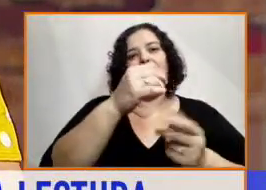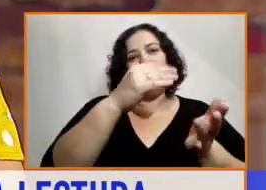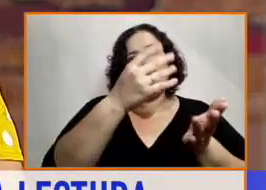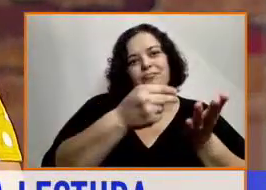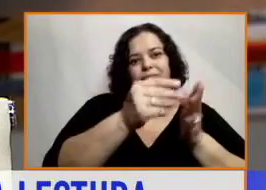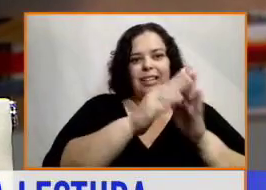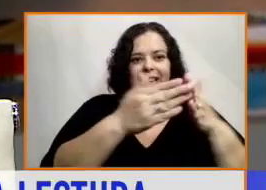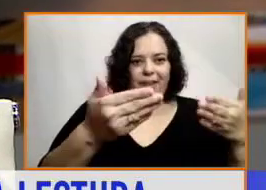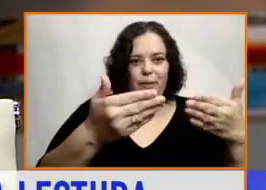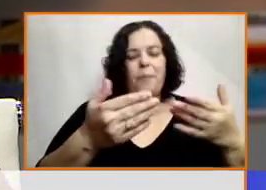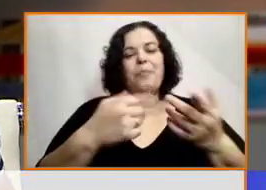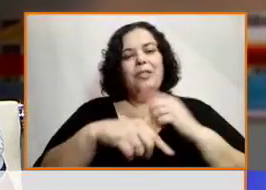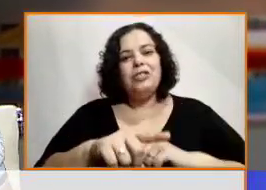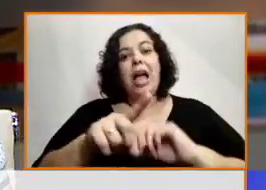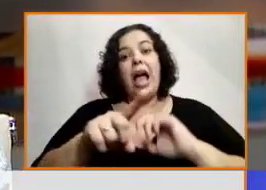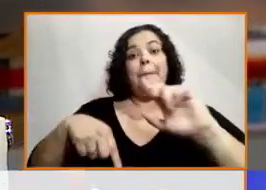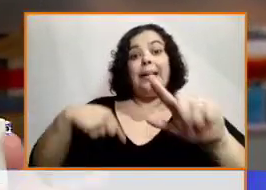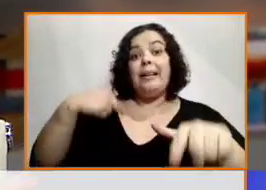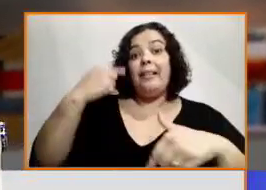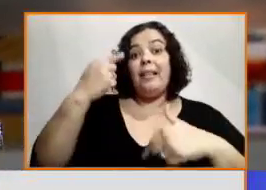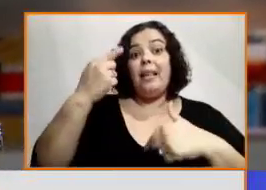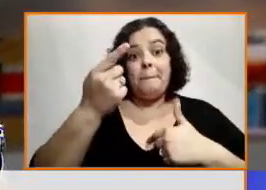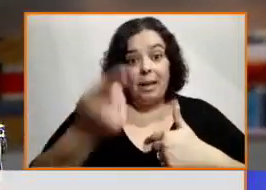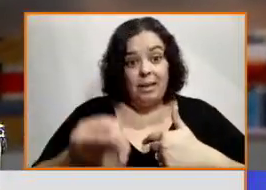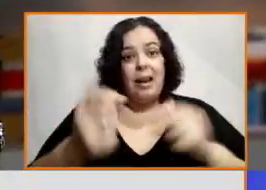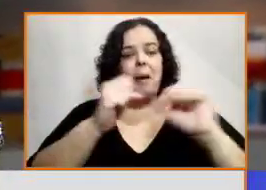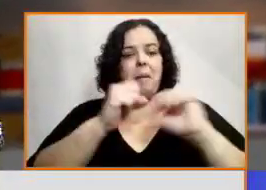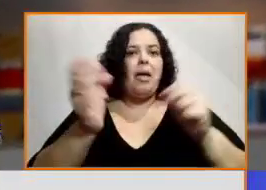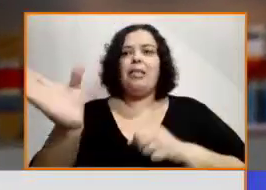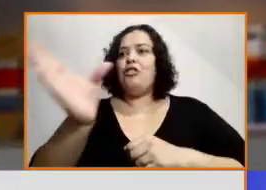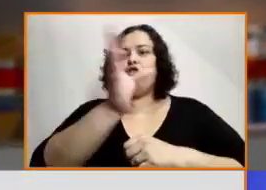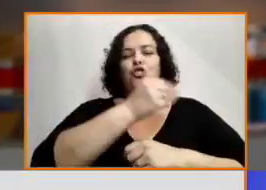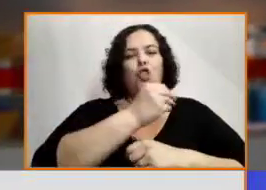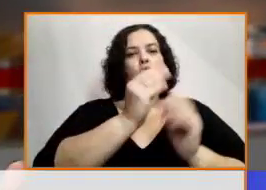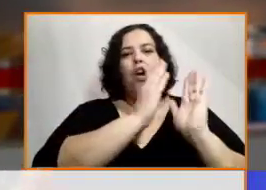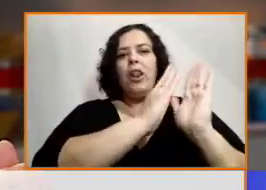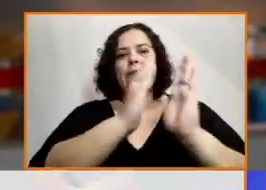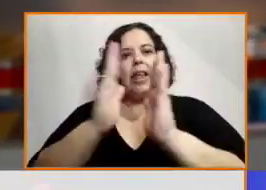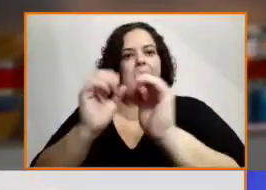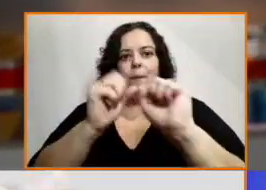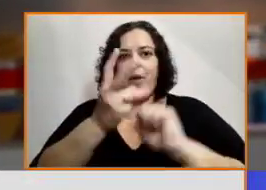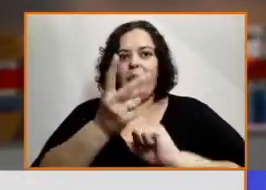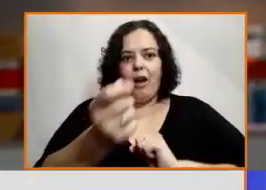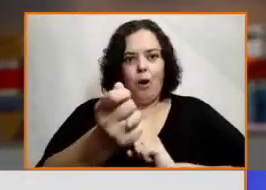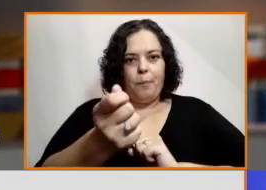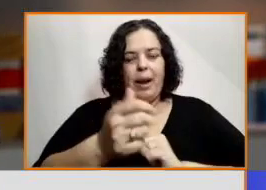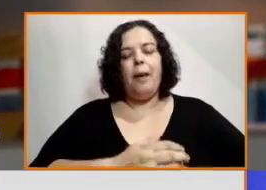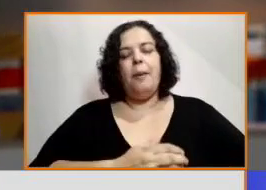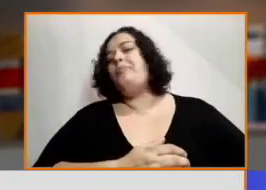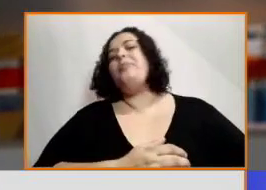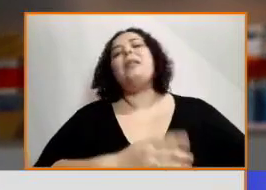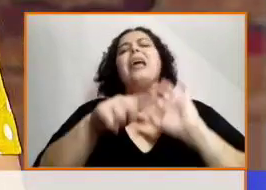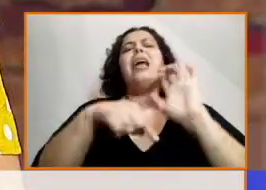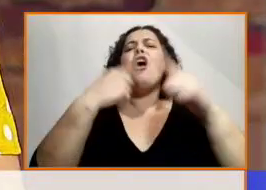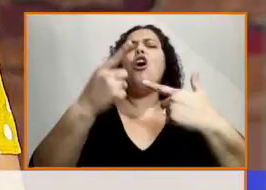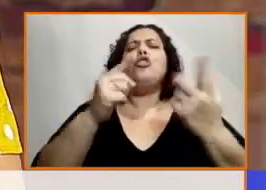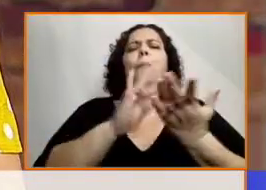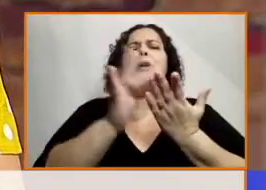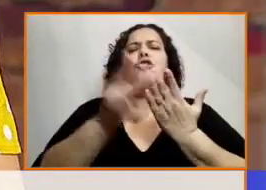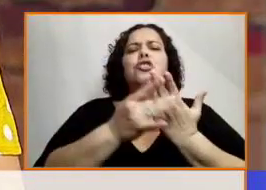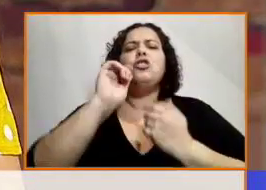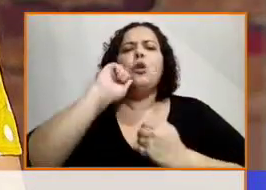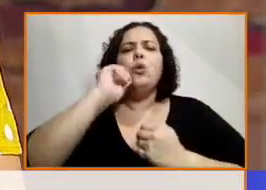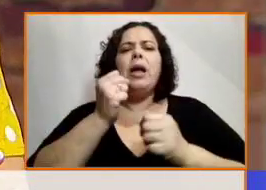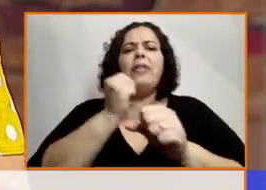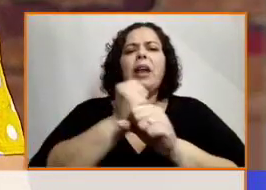¿Qué otro proyecto les gustaría ir trabajando desde Cosa Buena, en plan de accesibilidad a la cultura? Bueno,